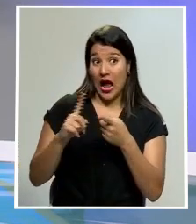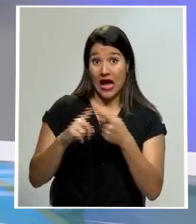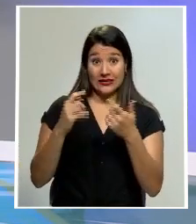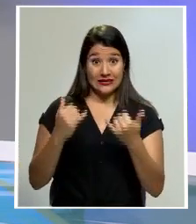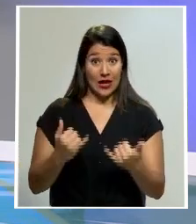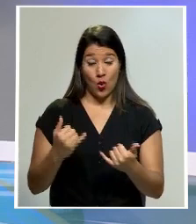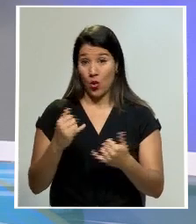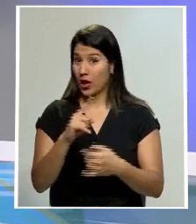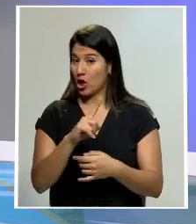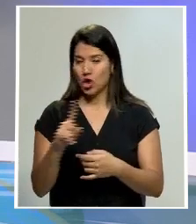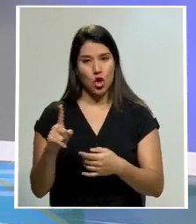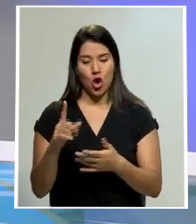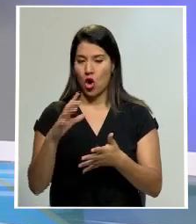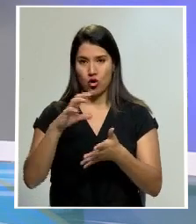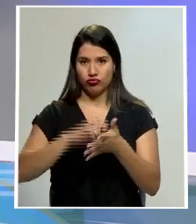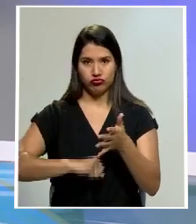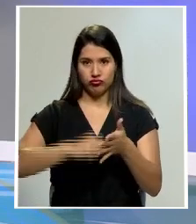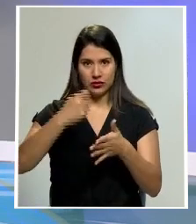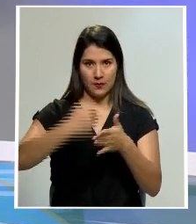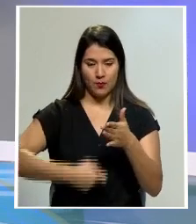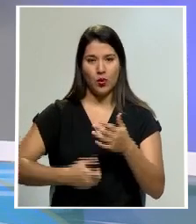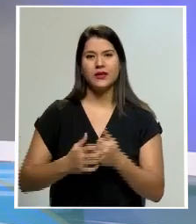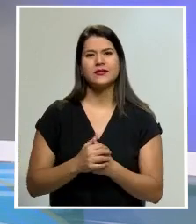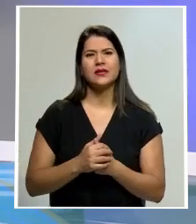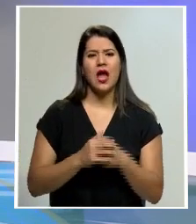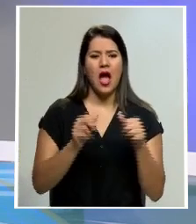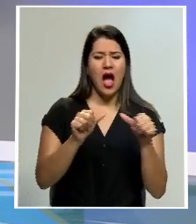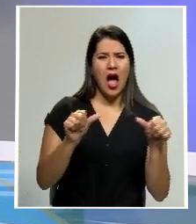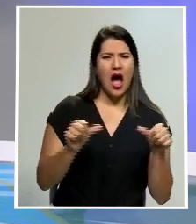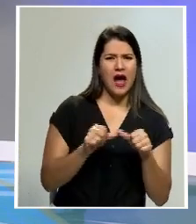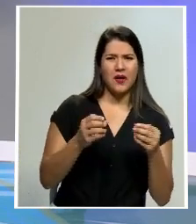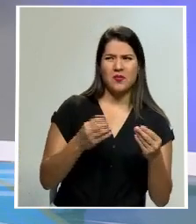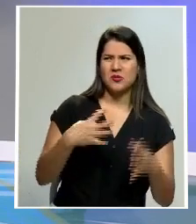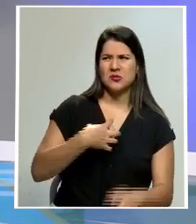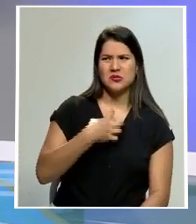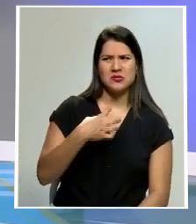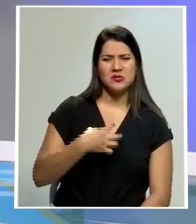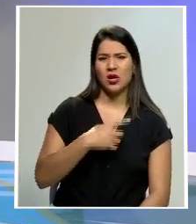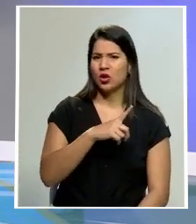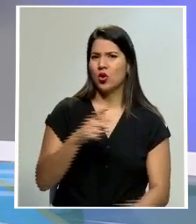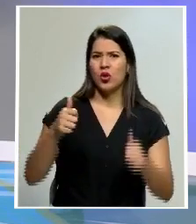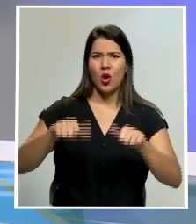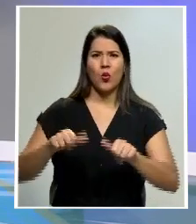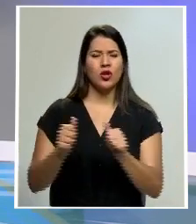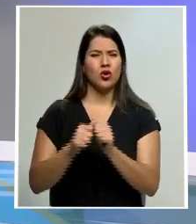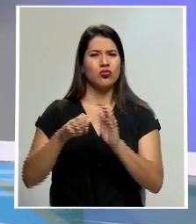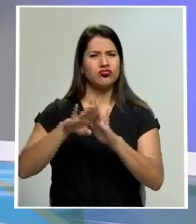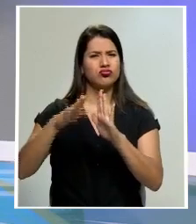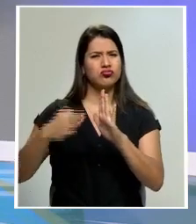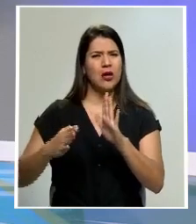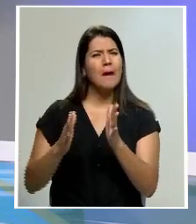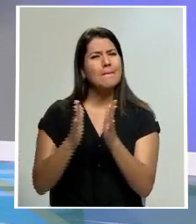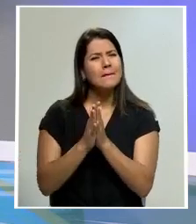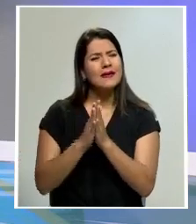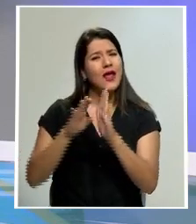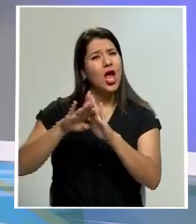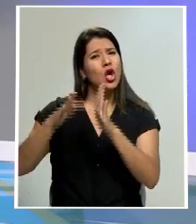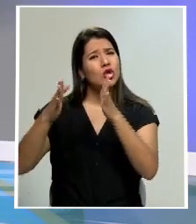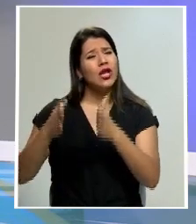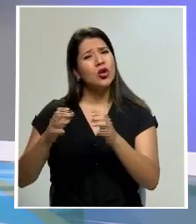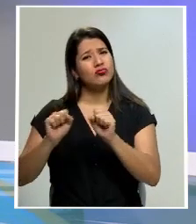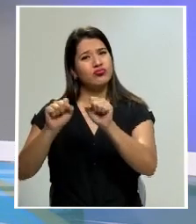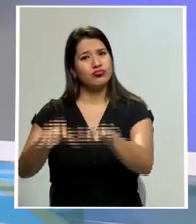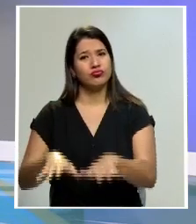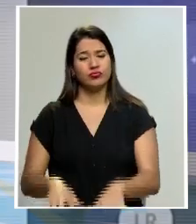exento de este tributo. Desde el sector público repudian el apoyo del ente Contralor y piden la renuncia de la Contralora General de la República.